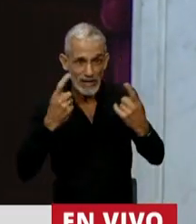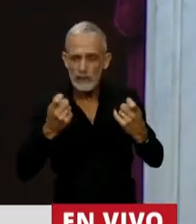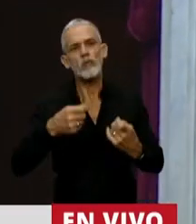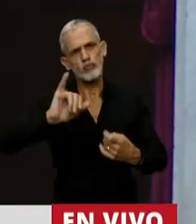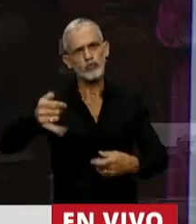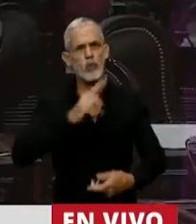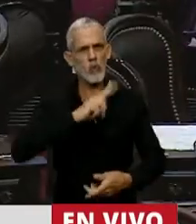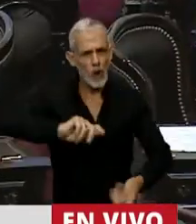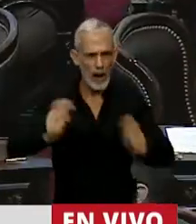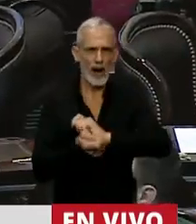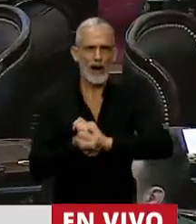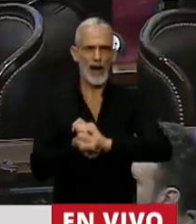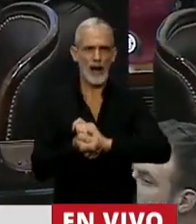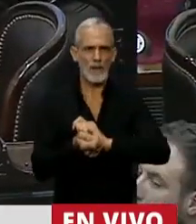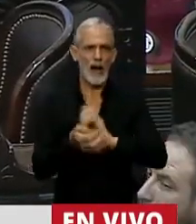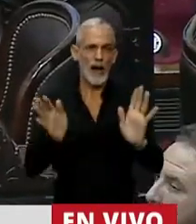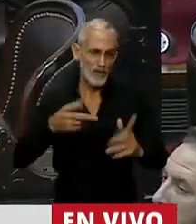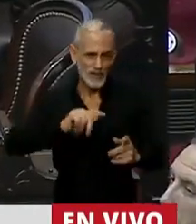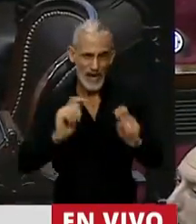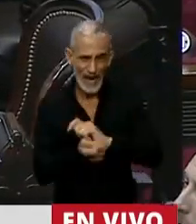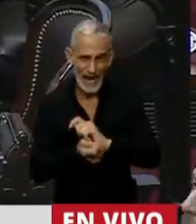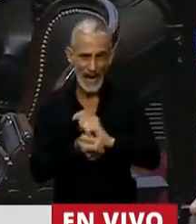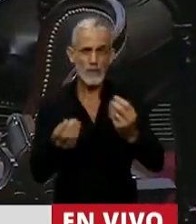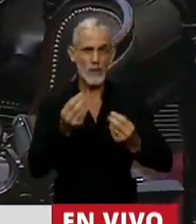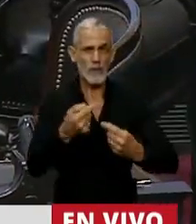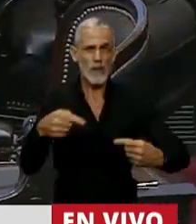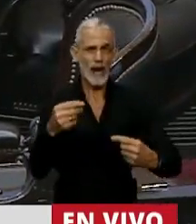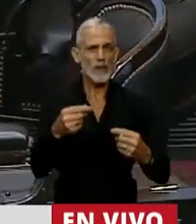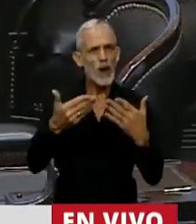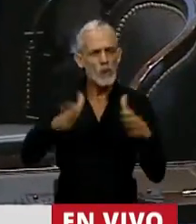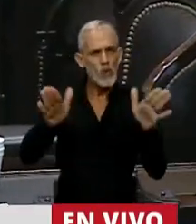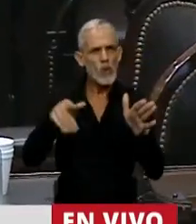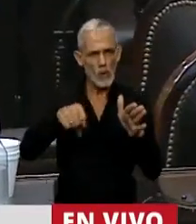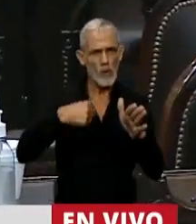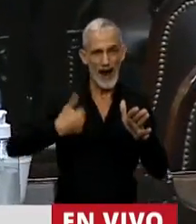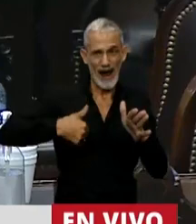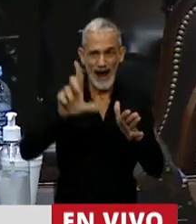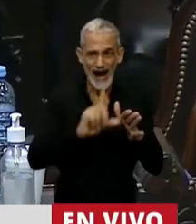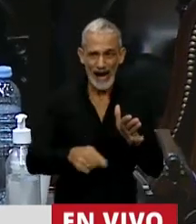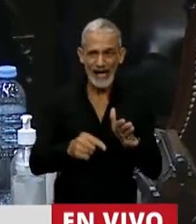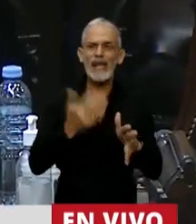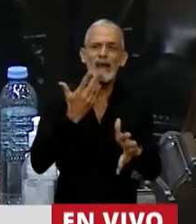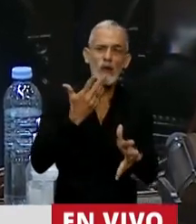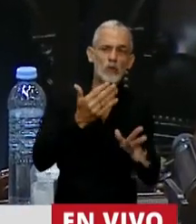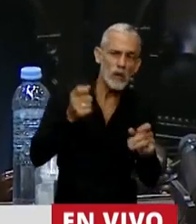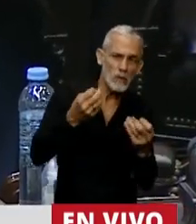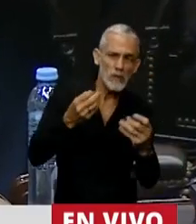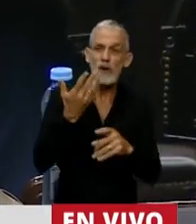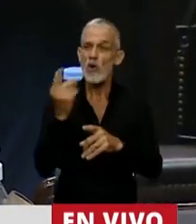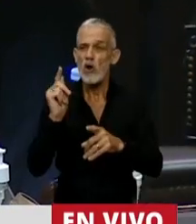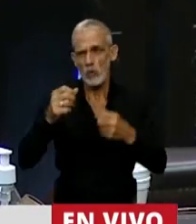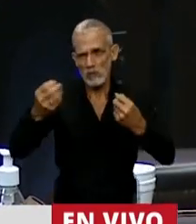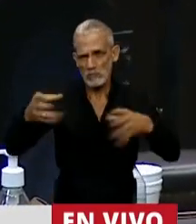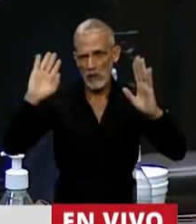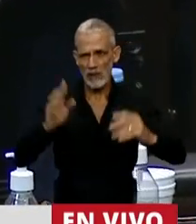Eso, inocerablemente, y más temprano que tarde, se abrirá paso a nuestro país, que guste a quien le guste. Para ir